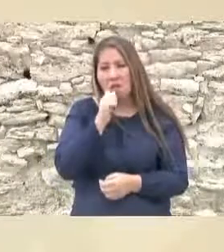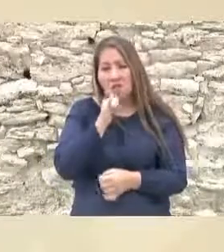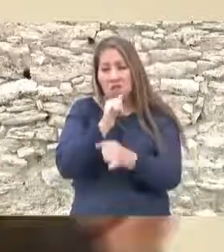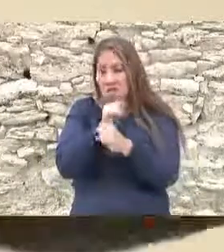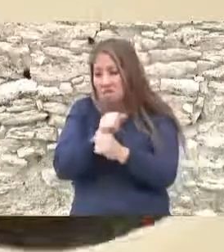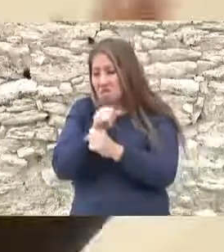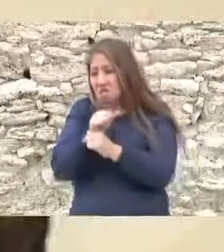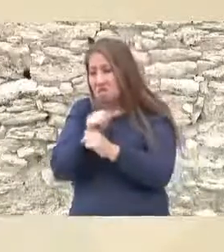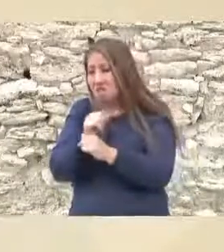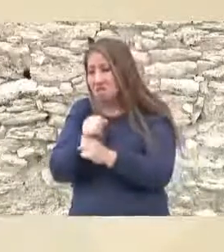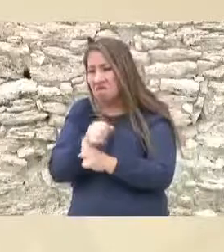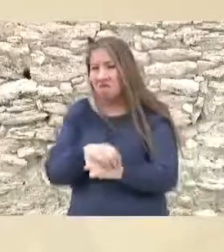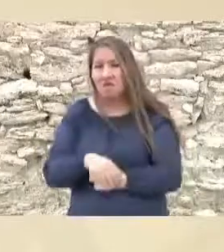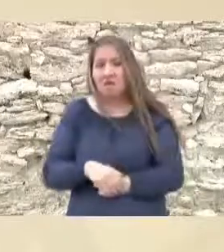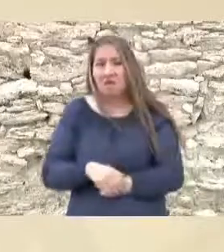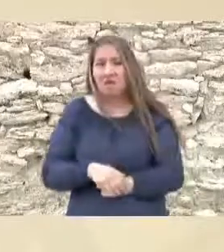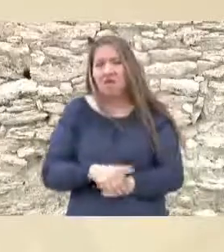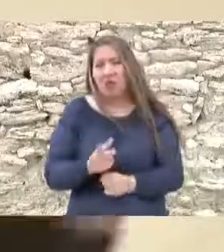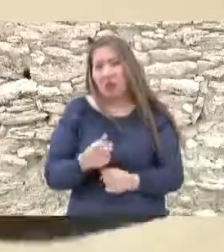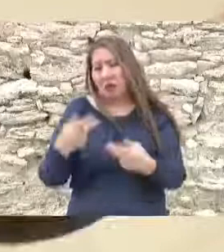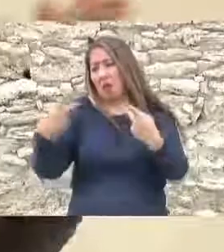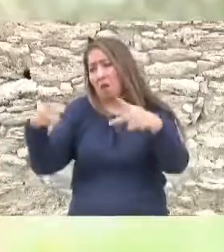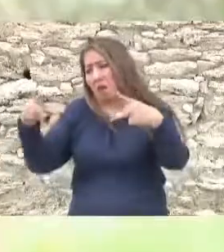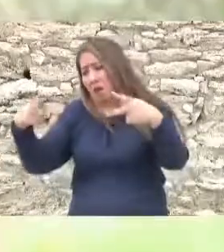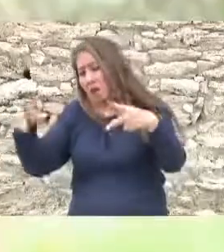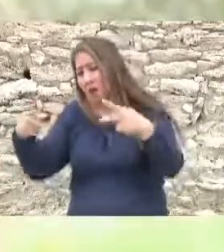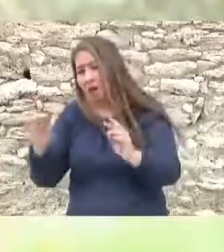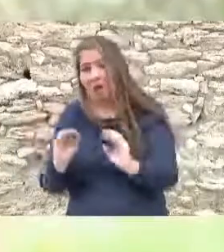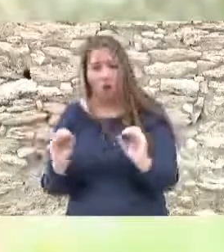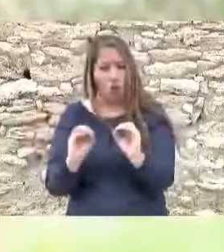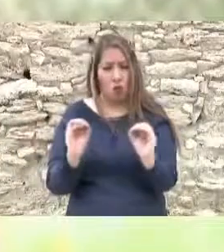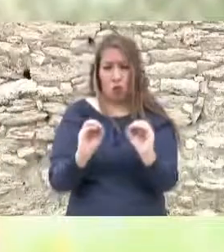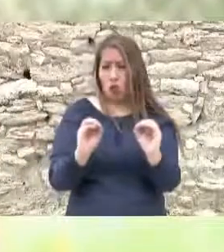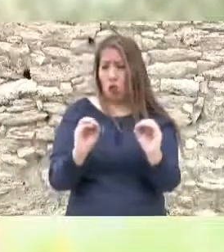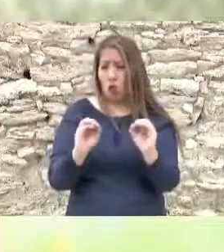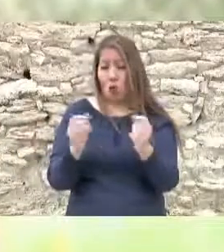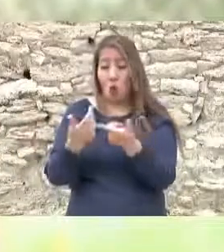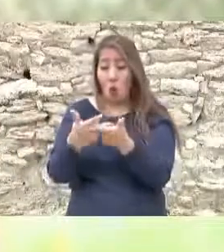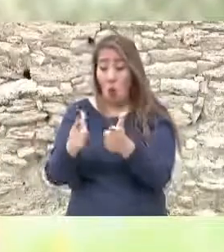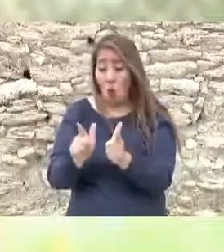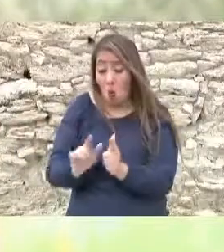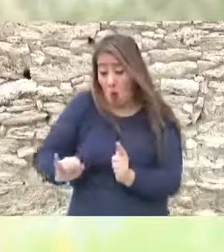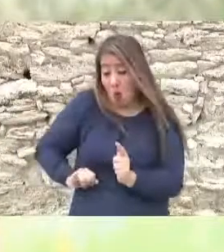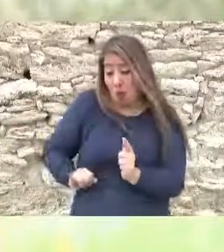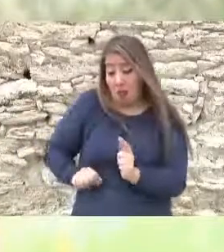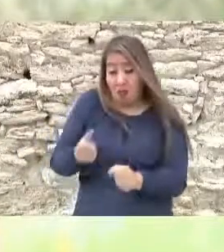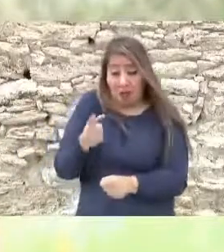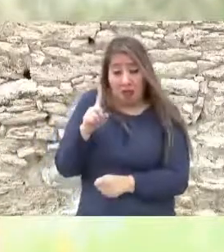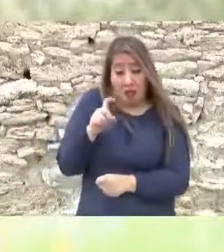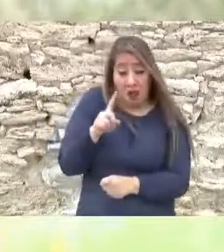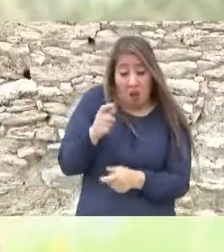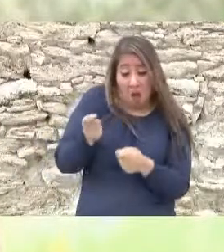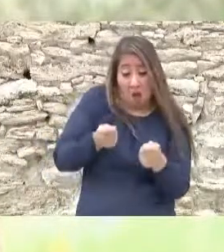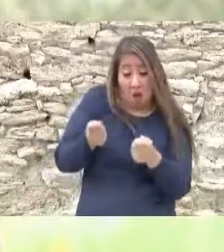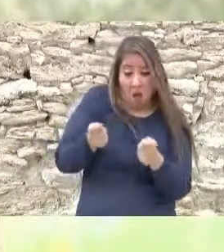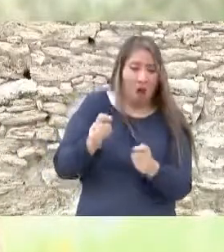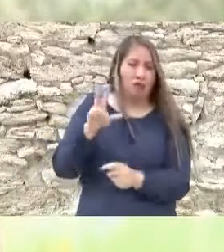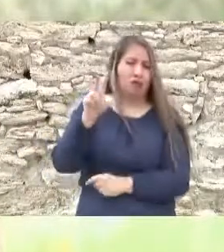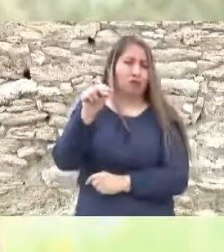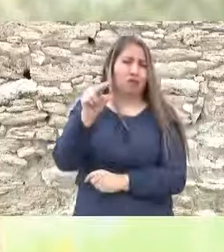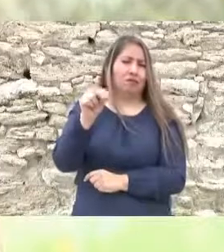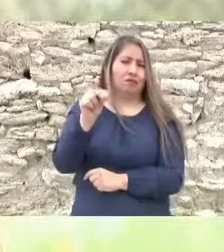que no se va a vender que no está al servicio de un grupo de interés creado está para